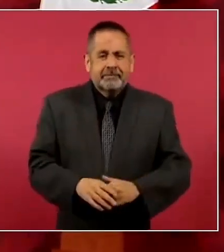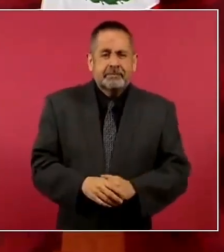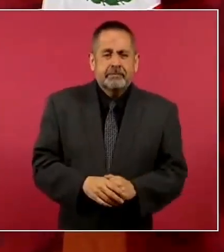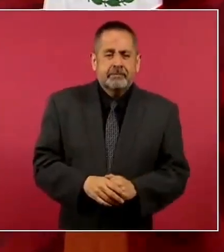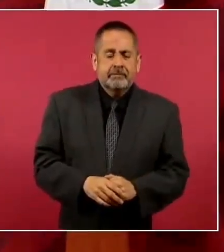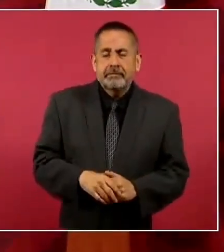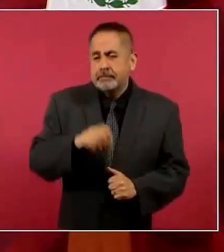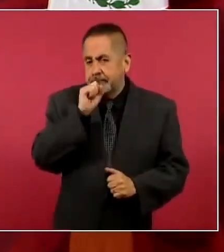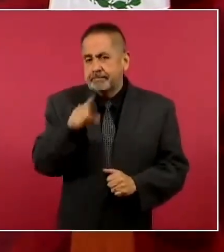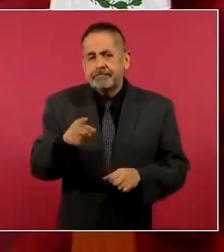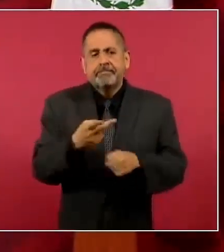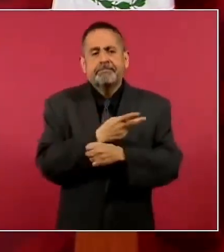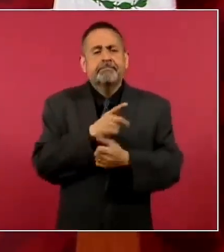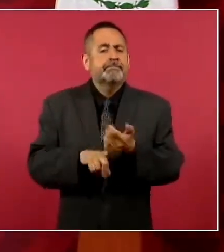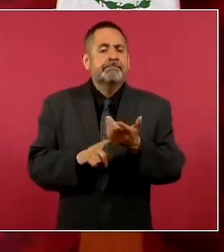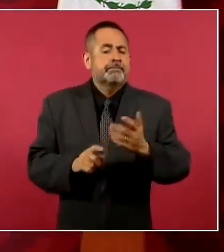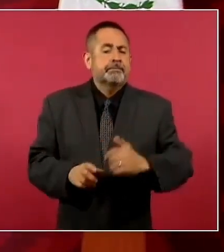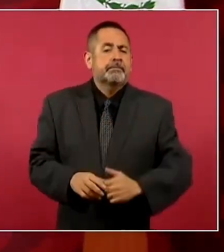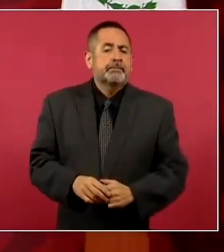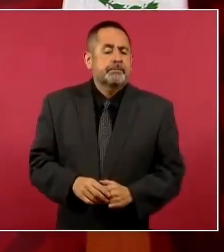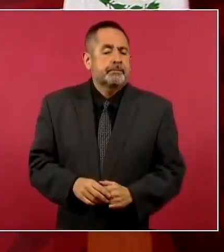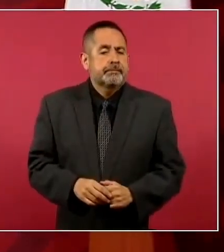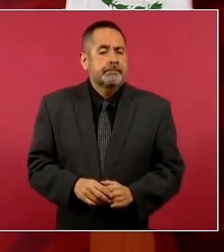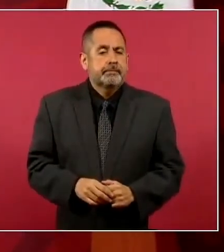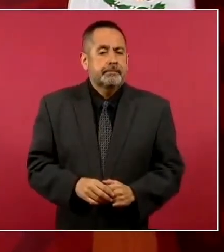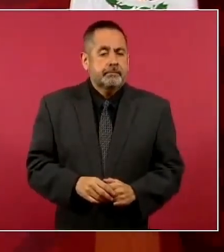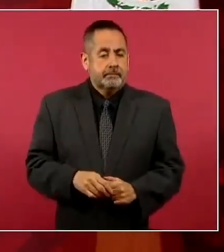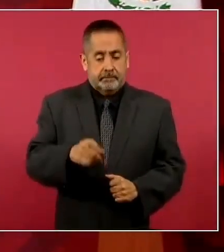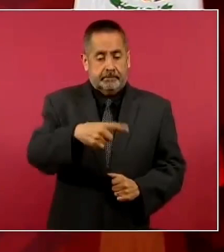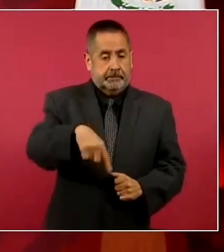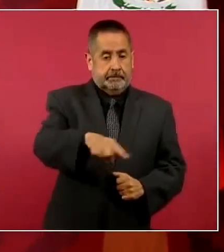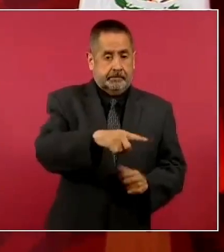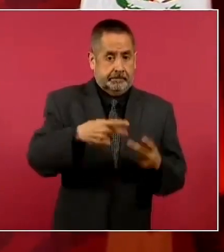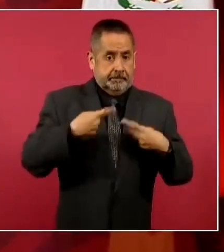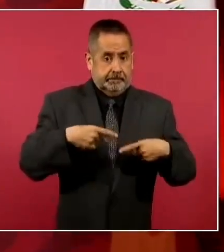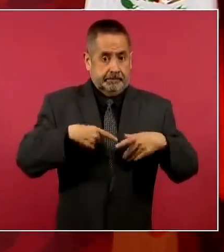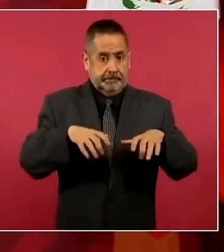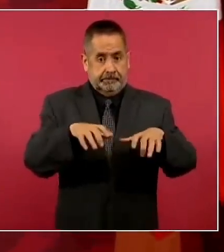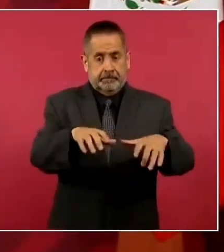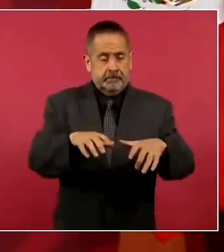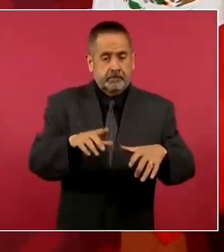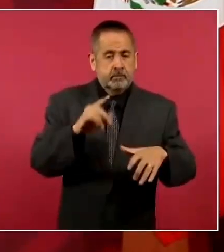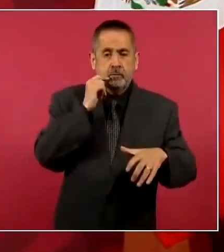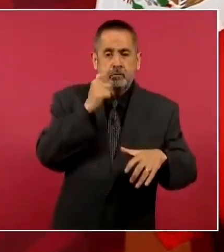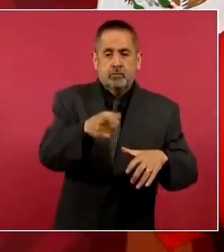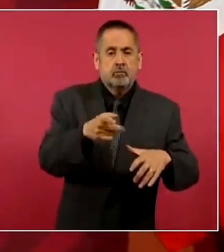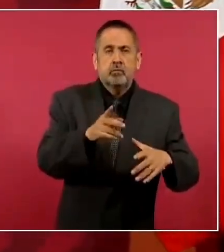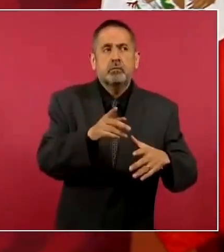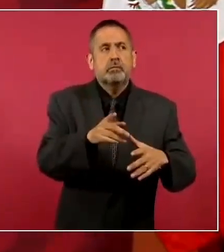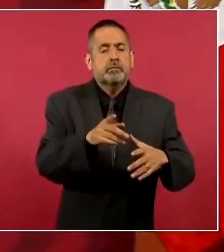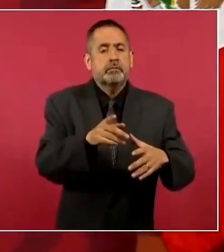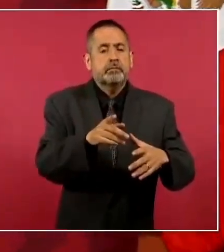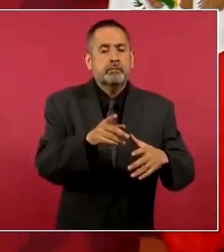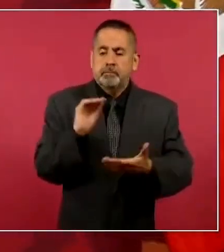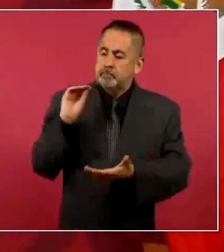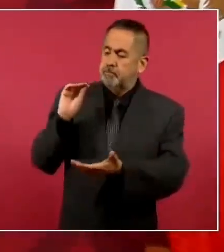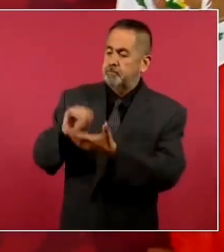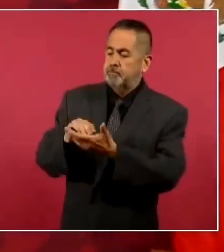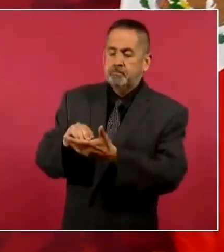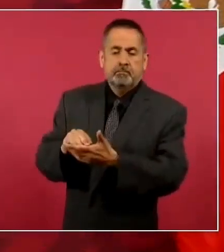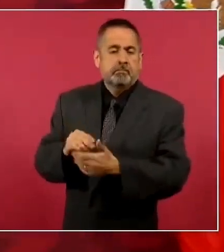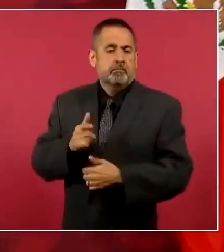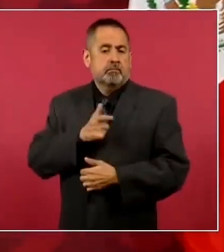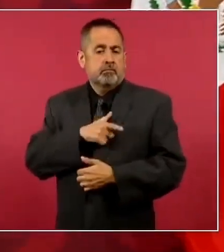Pasa también que no quieren que se pongan cuarteles de la